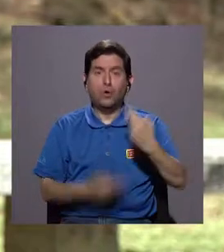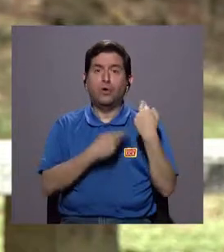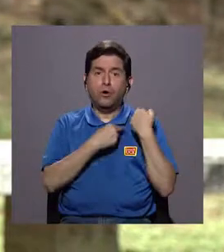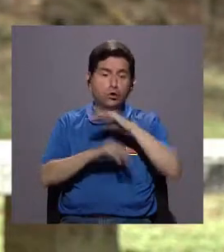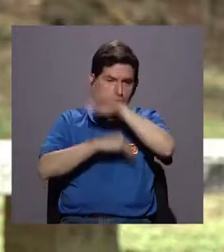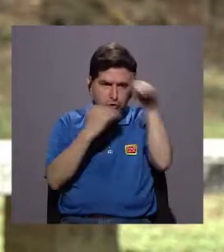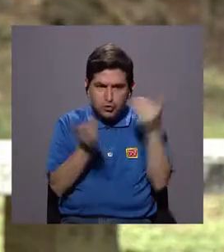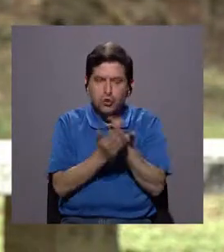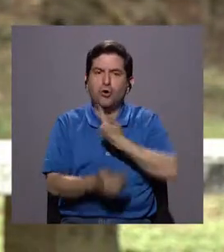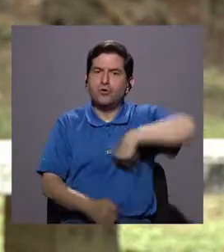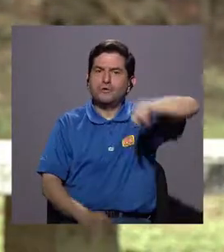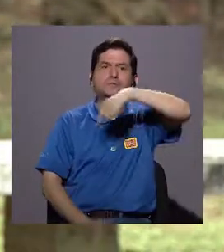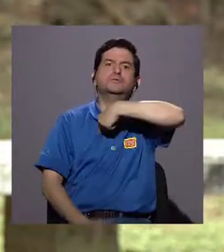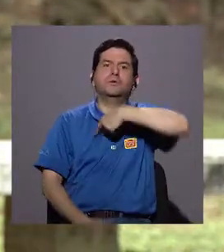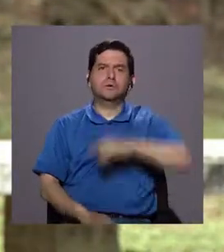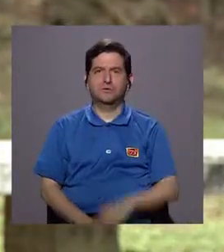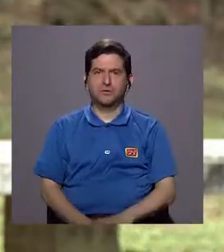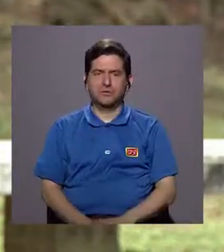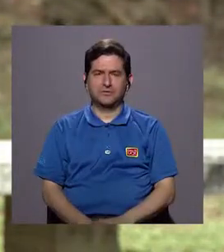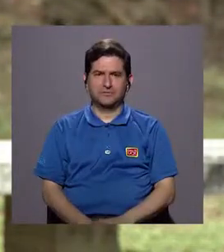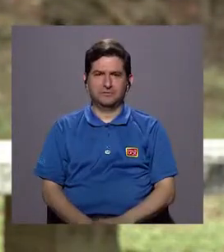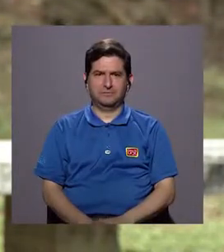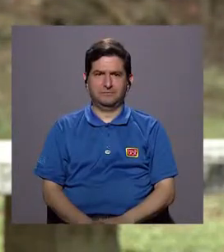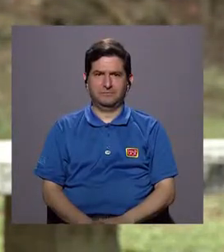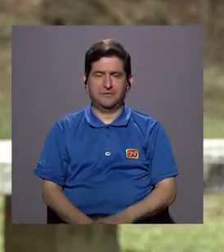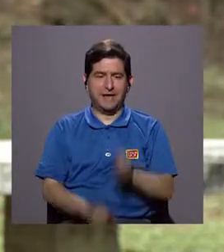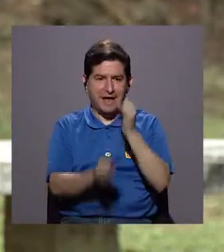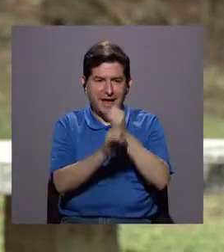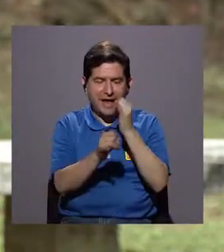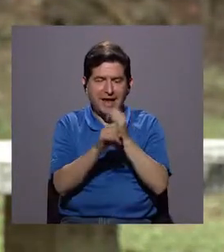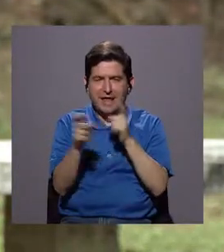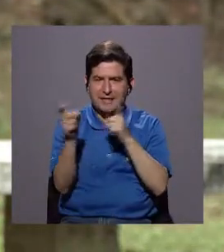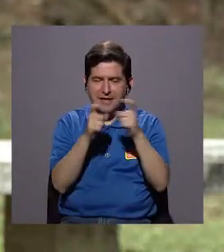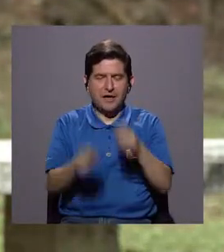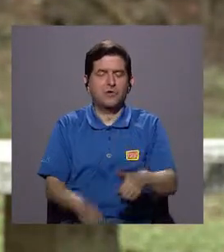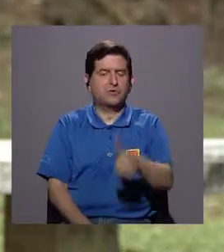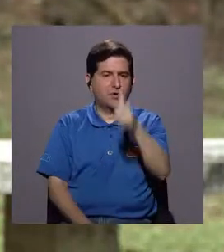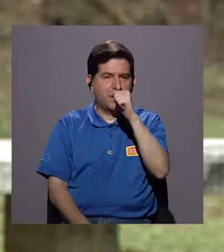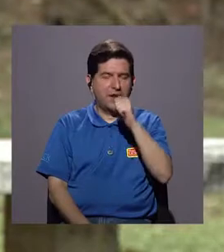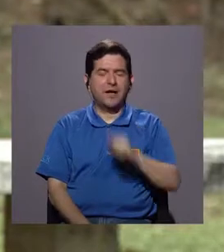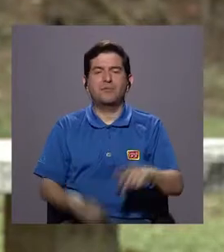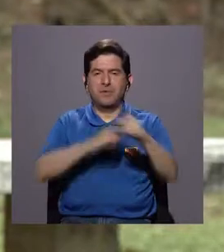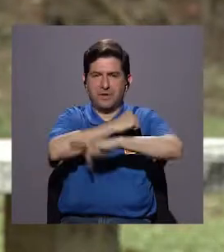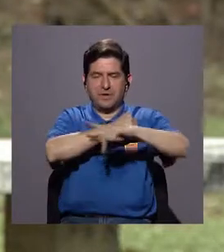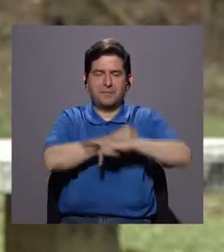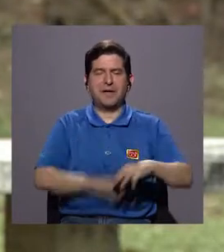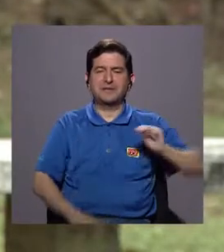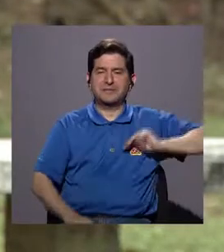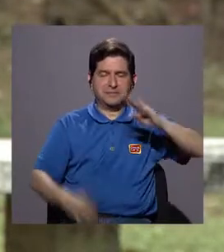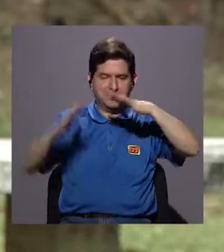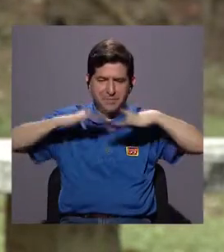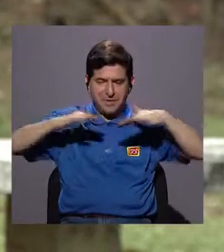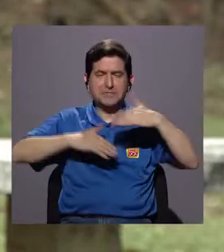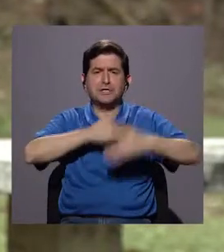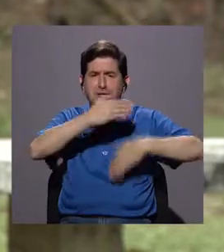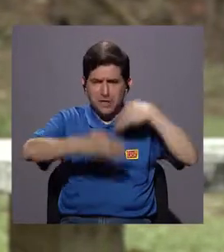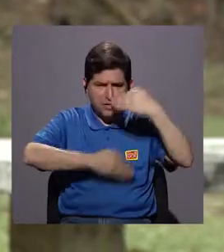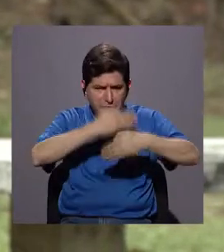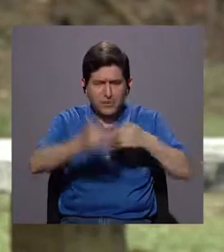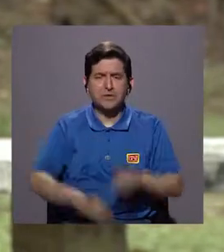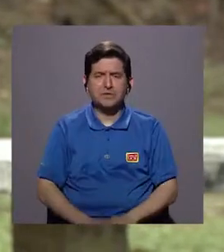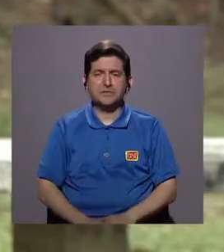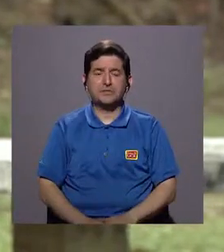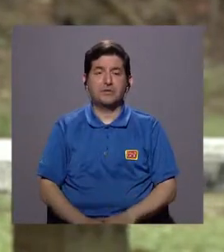responsabilidad de todos y todas. El ente rector del agua en el país es en Minae. Y hace su gestión